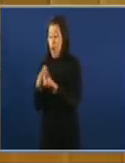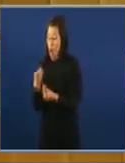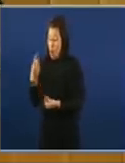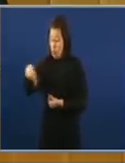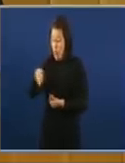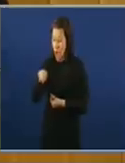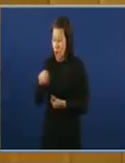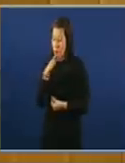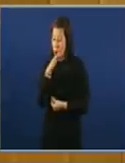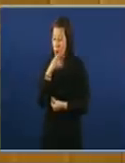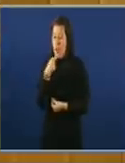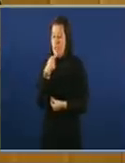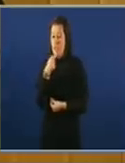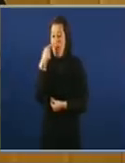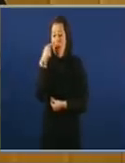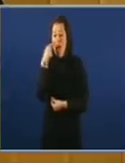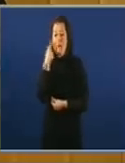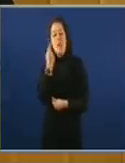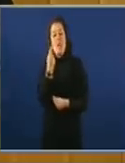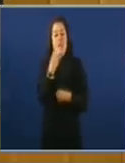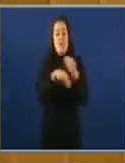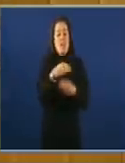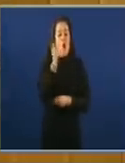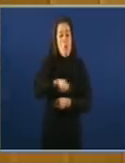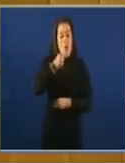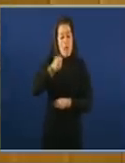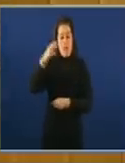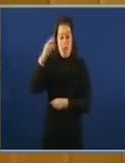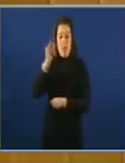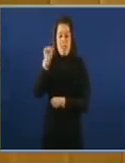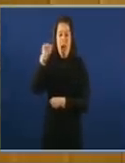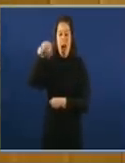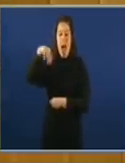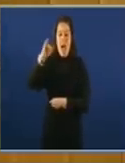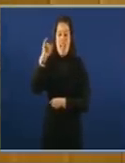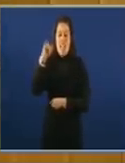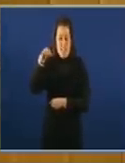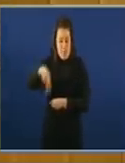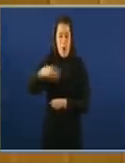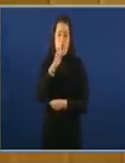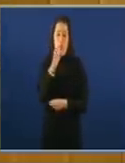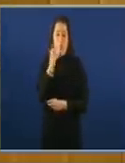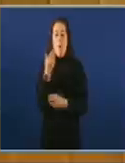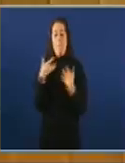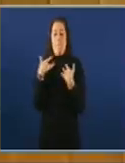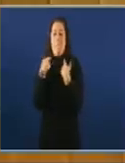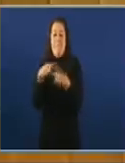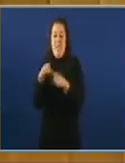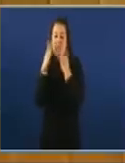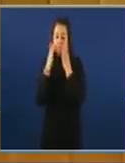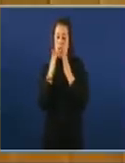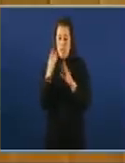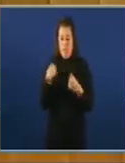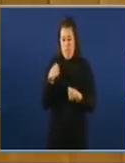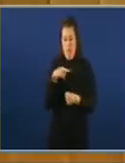directamente que haber que decida o suiz Taín que iba a perder a neutralidade Eso foi o que dixo o señor Vence E aí teñen vostedes a información